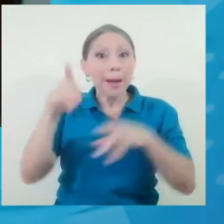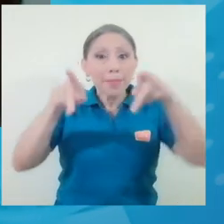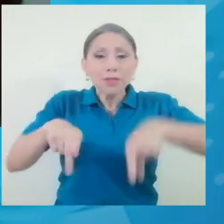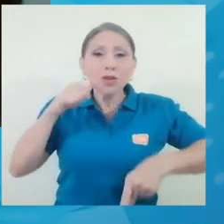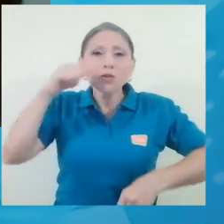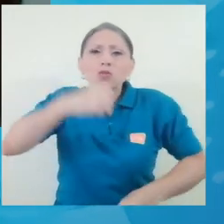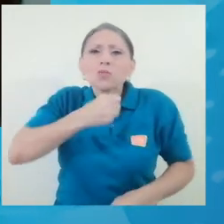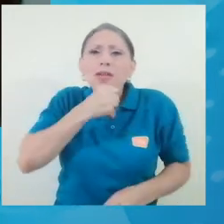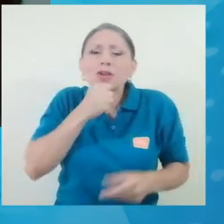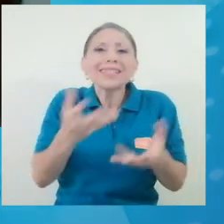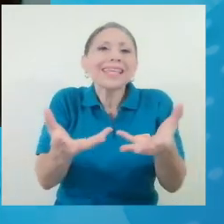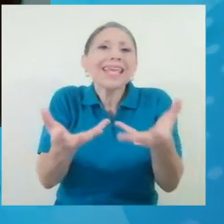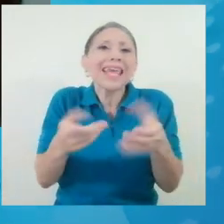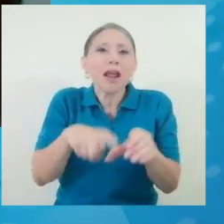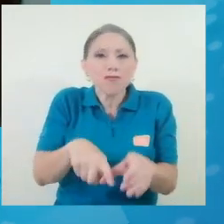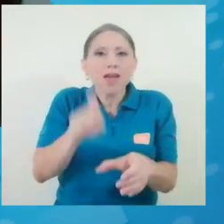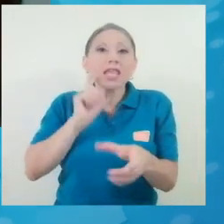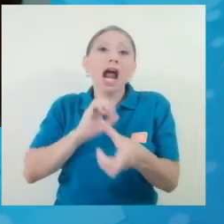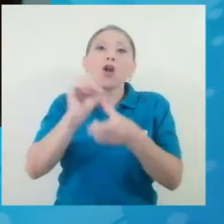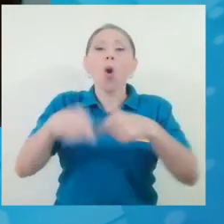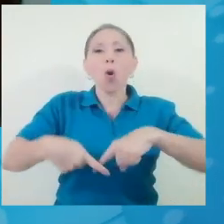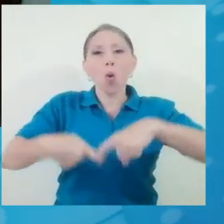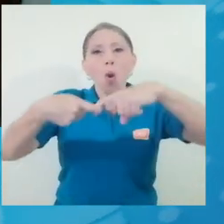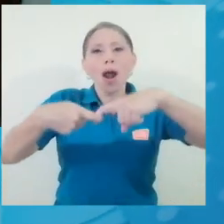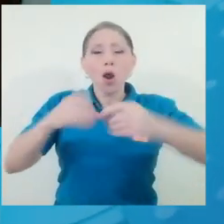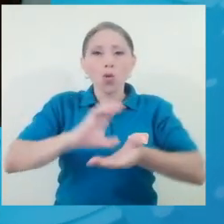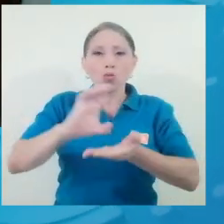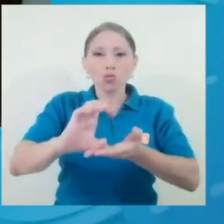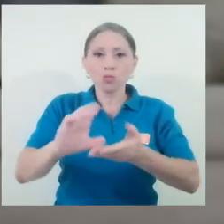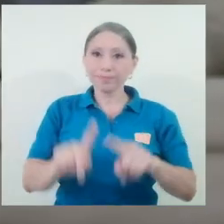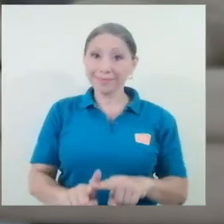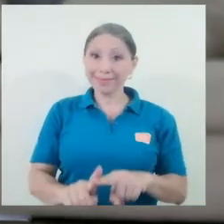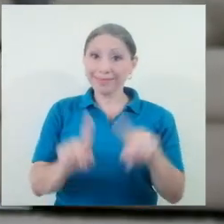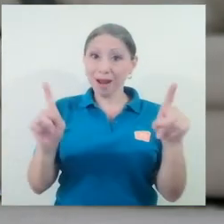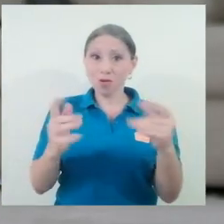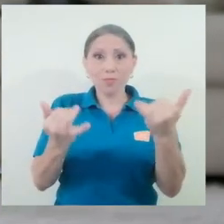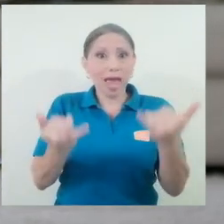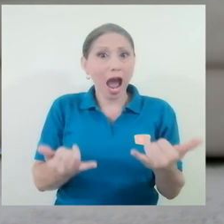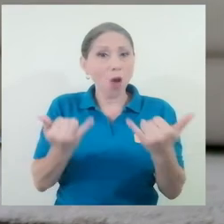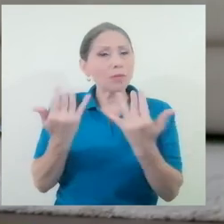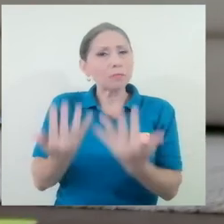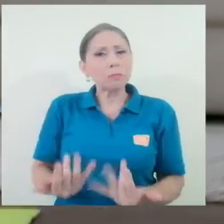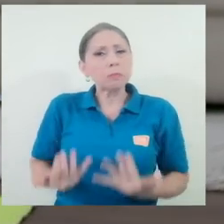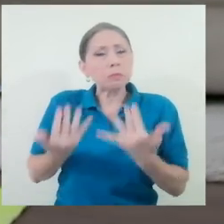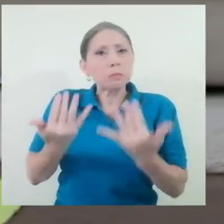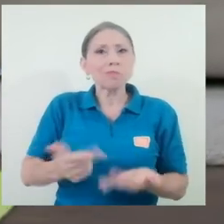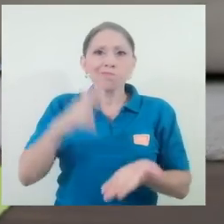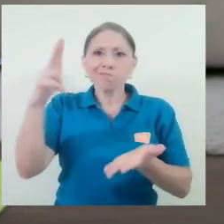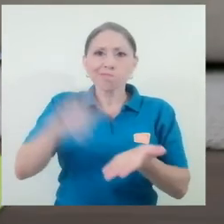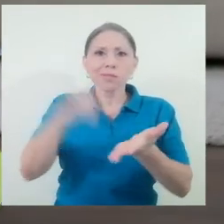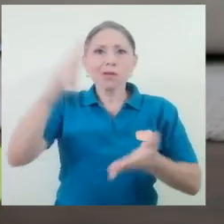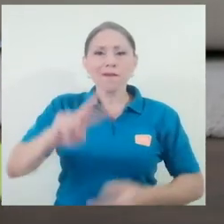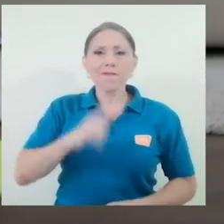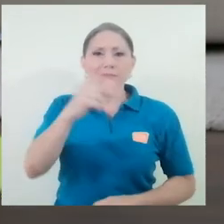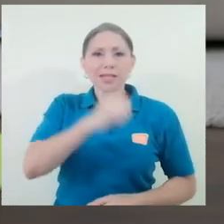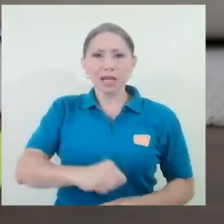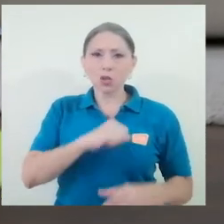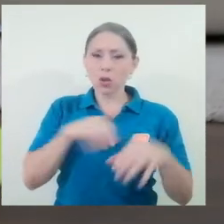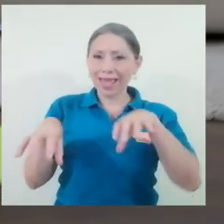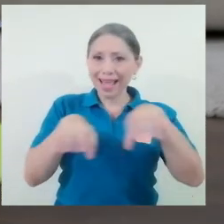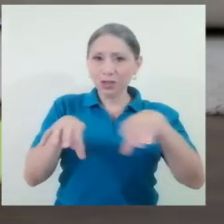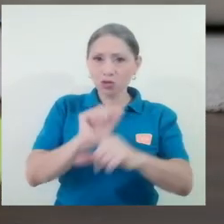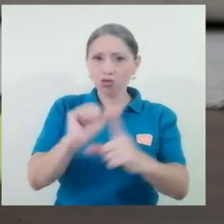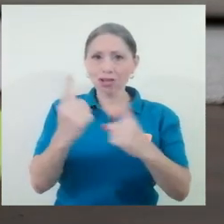adultos mayores que decidan retirar o congelar sus cursos. Sin embargo, se está a la espera del visto bueno de la